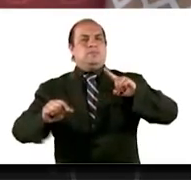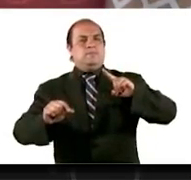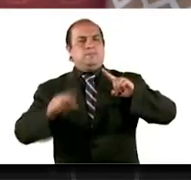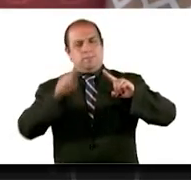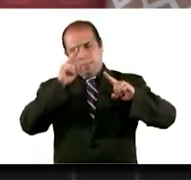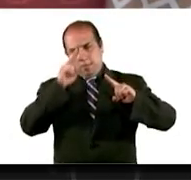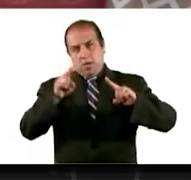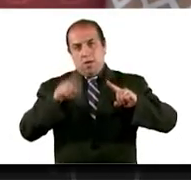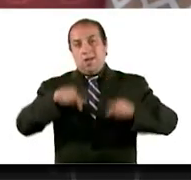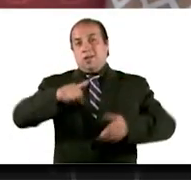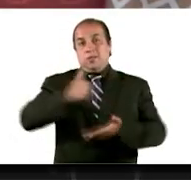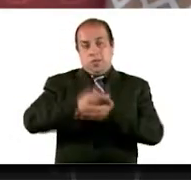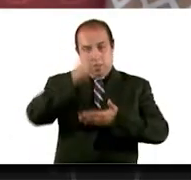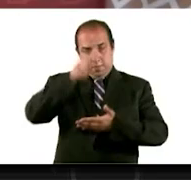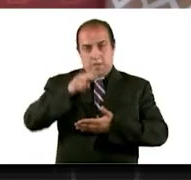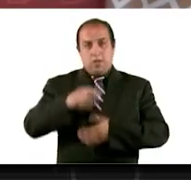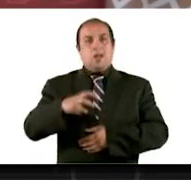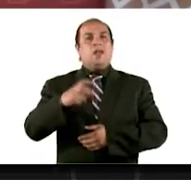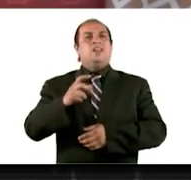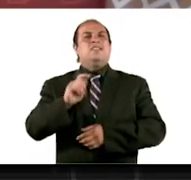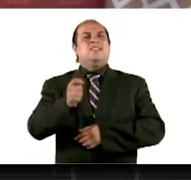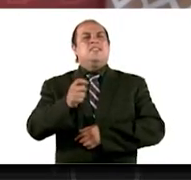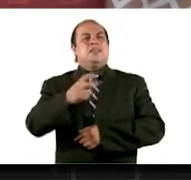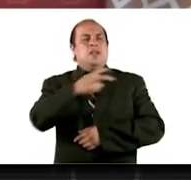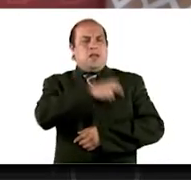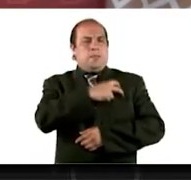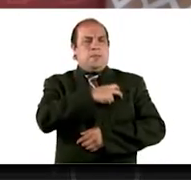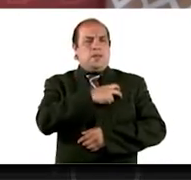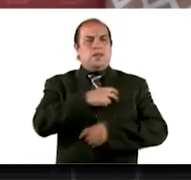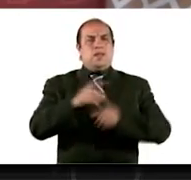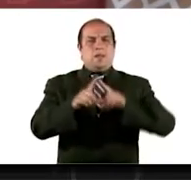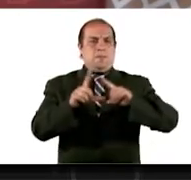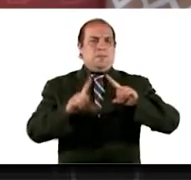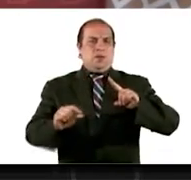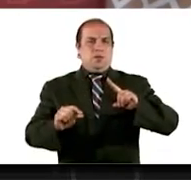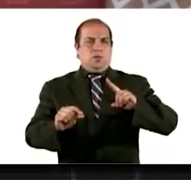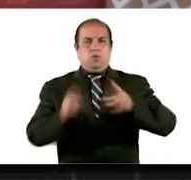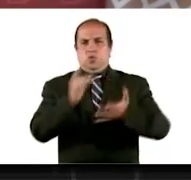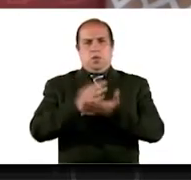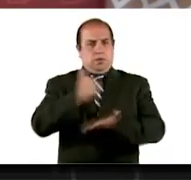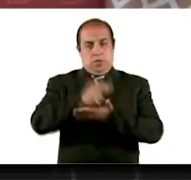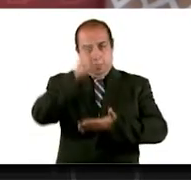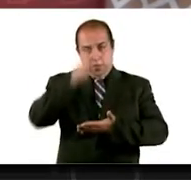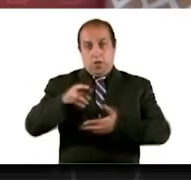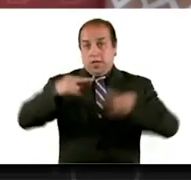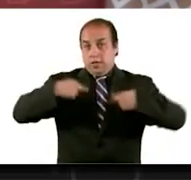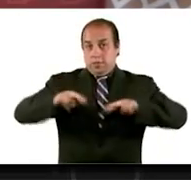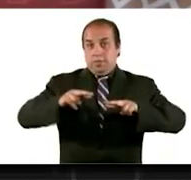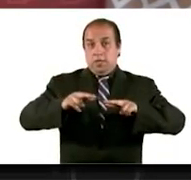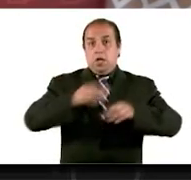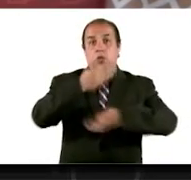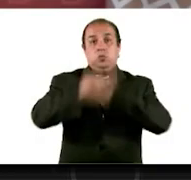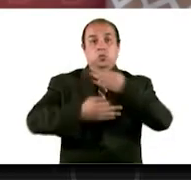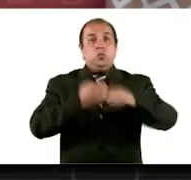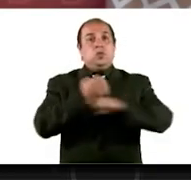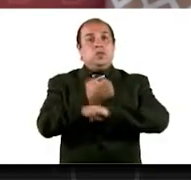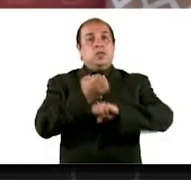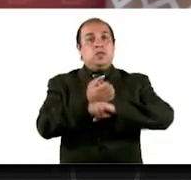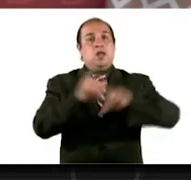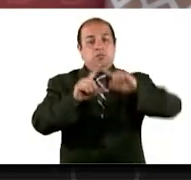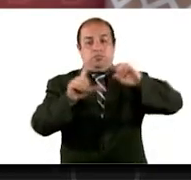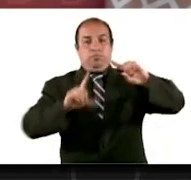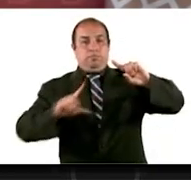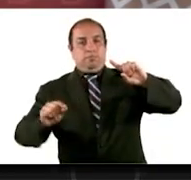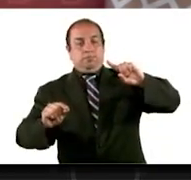es la capital de todos los mexicanos, no es solo la Ciudad de México, es la representación de todos los estados de la República,